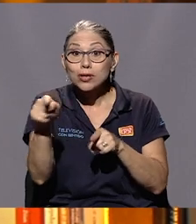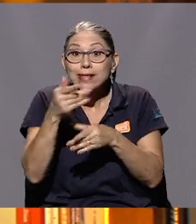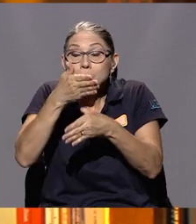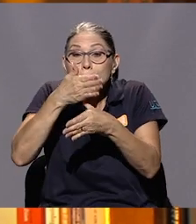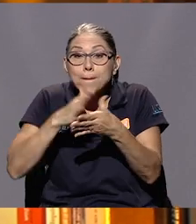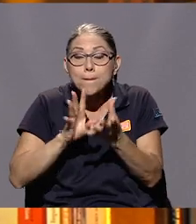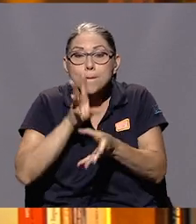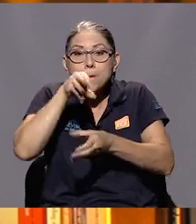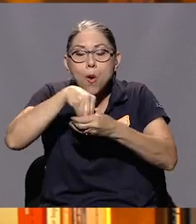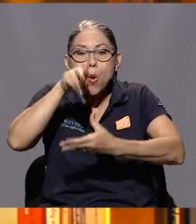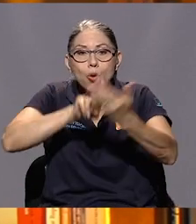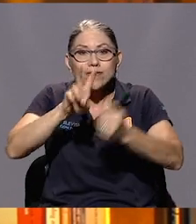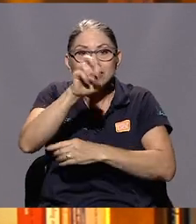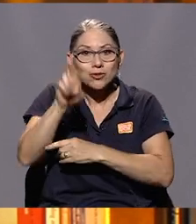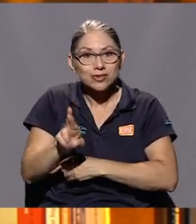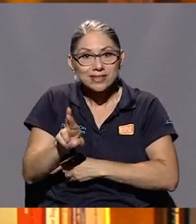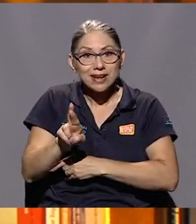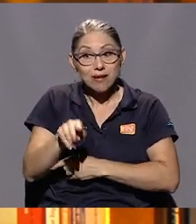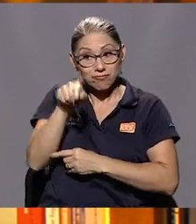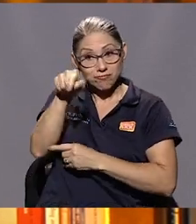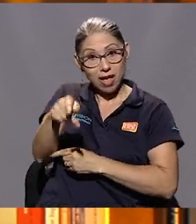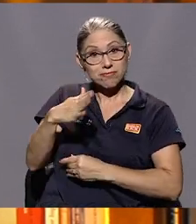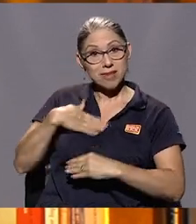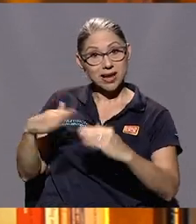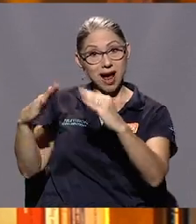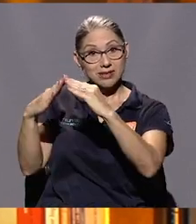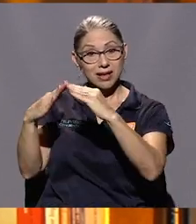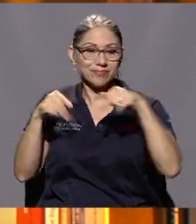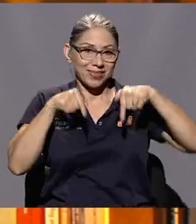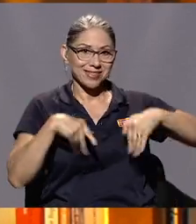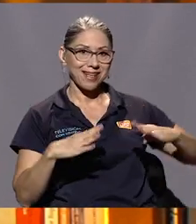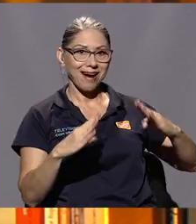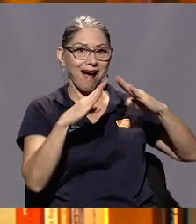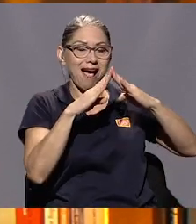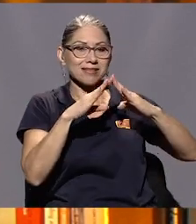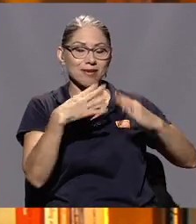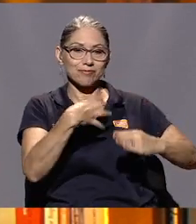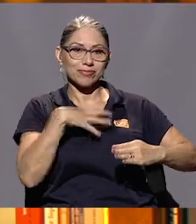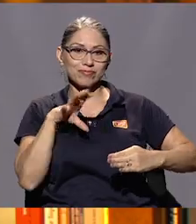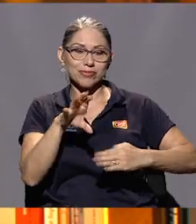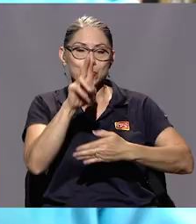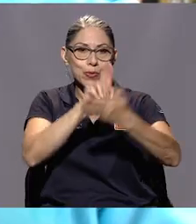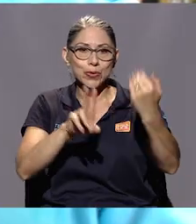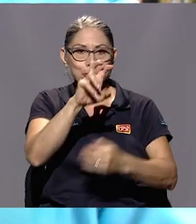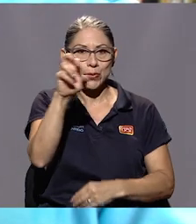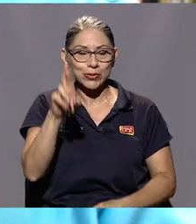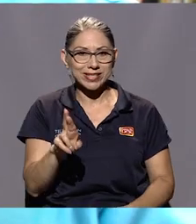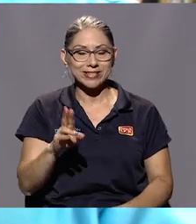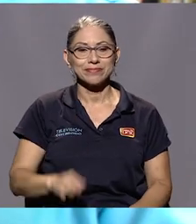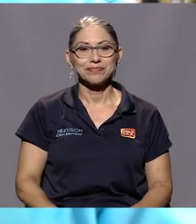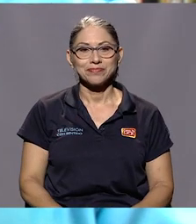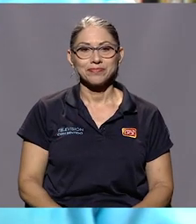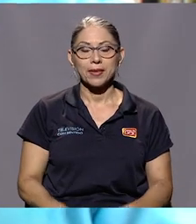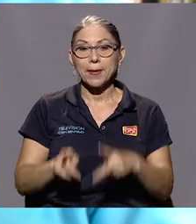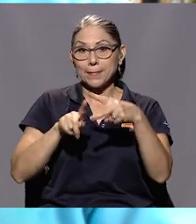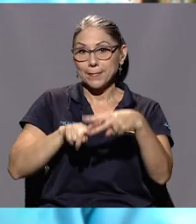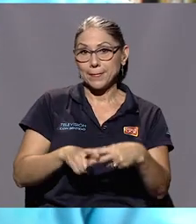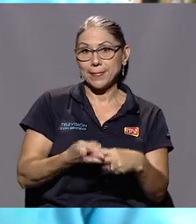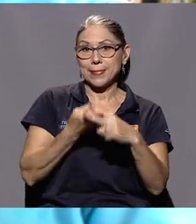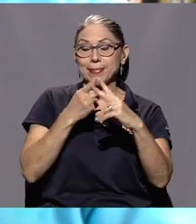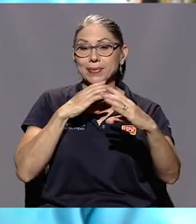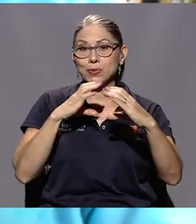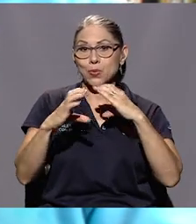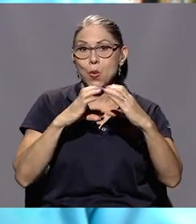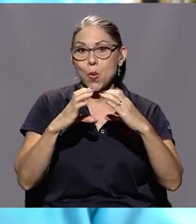son parte de la Universidad de Costa Rica. La Universidad de Costa Rica es mi casa, esta casa es de la Universidad de Costa Rica. Pues vamos a iniciar esta